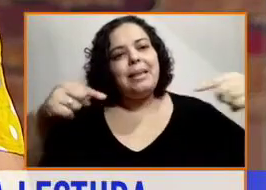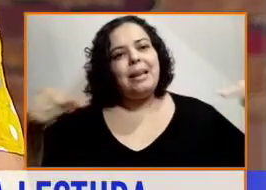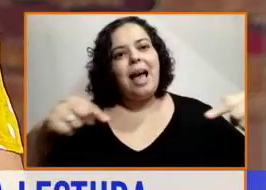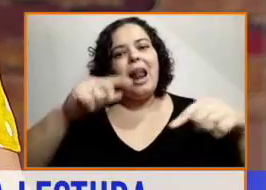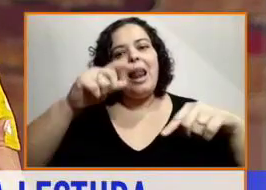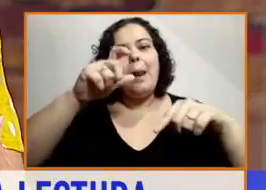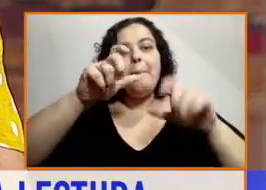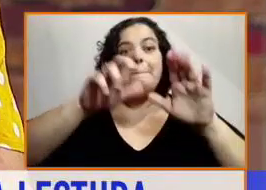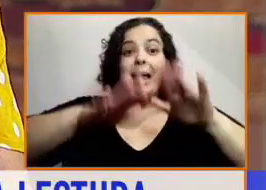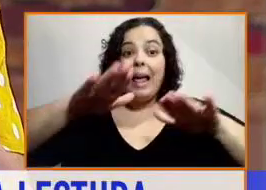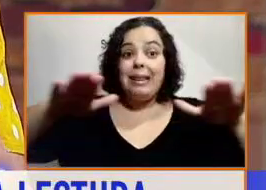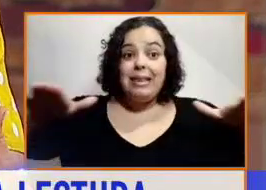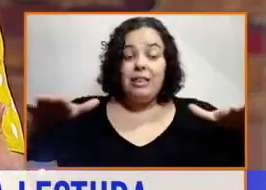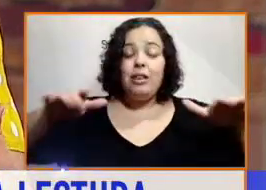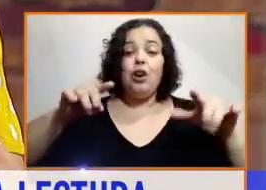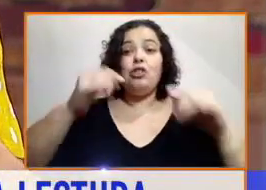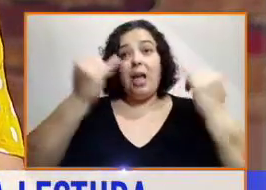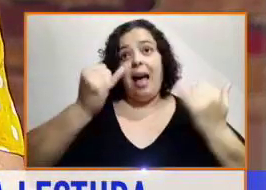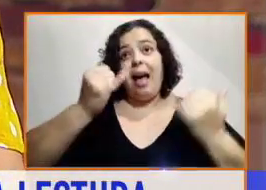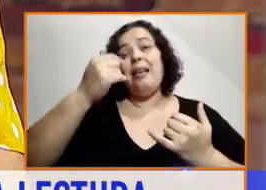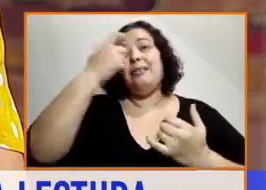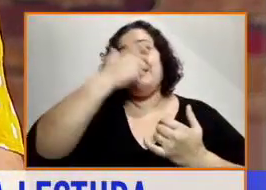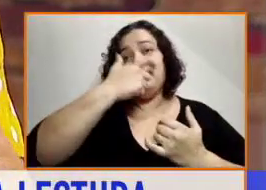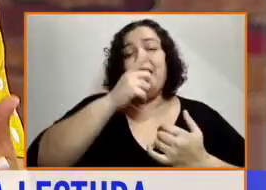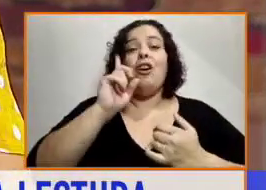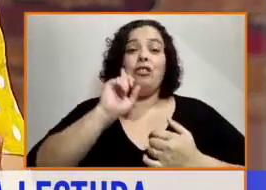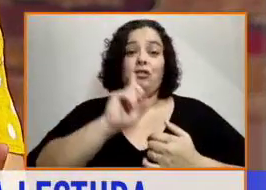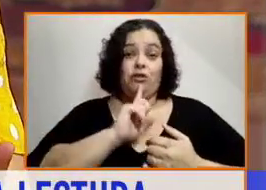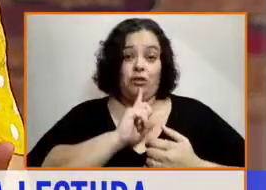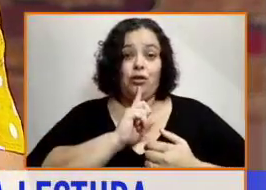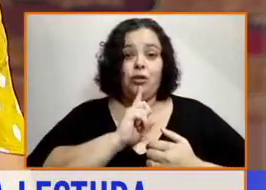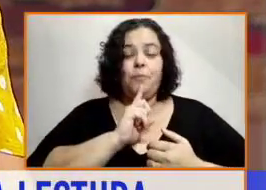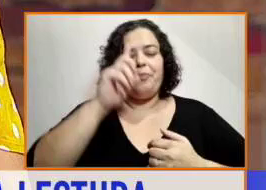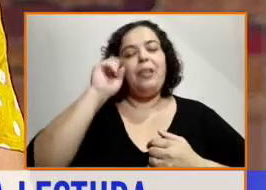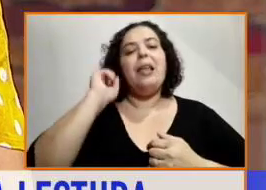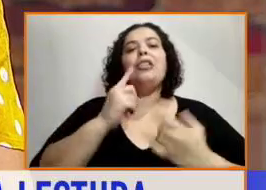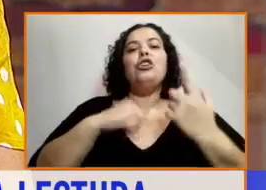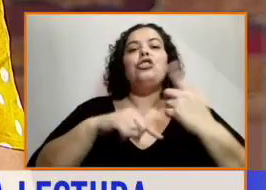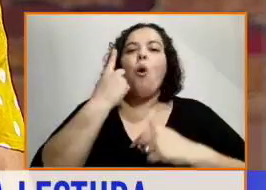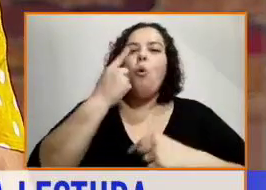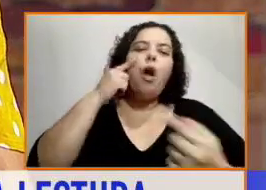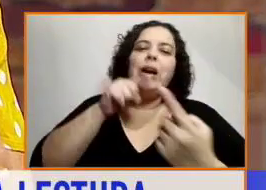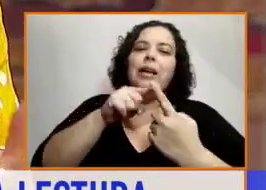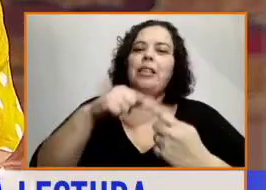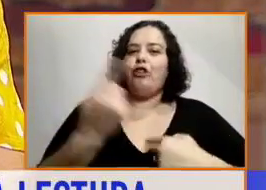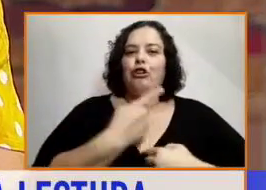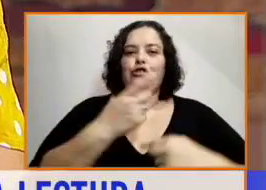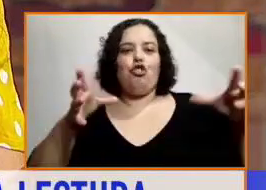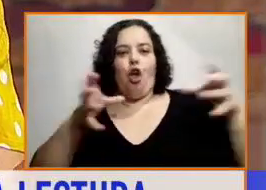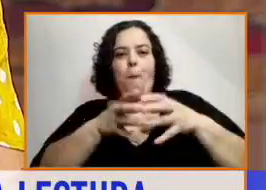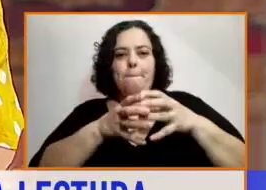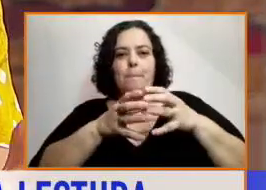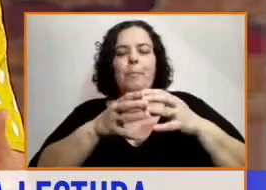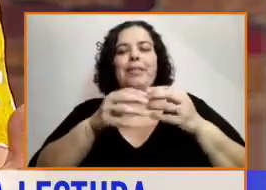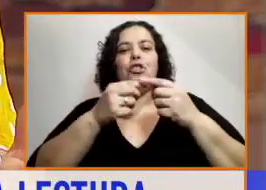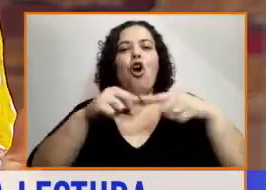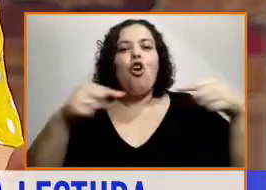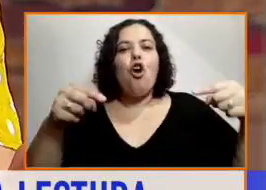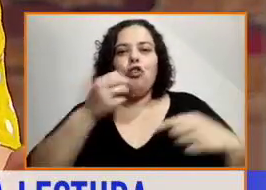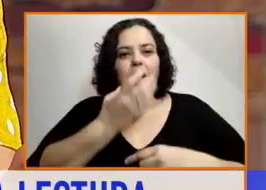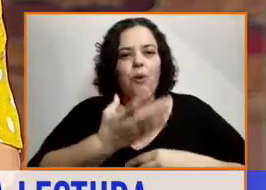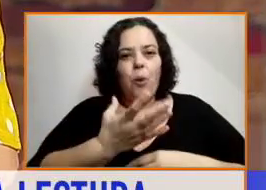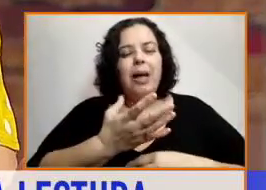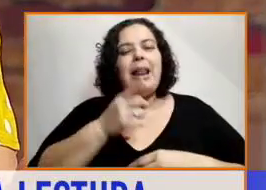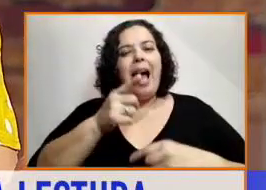un objetivo mayor que es uno de nuestros objetivos en Cosa Buena a largo plazo, que es posicionar de alguna manera esa